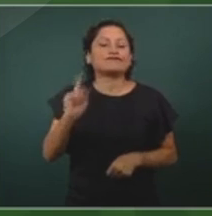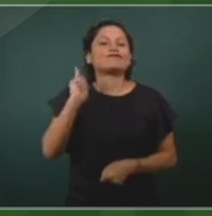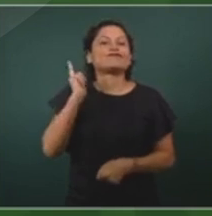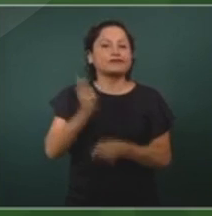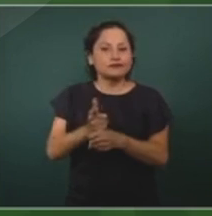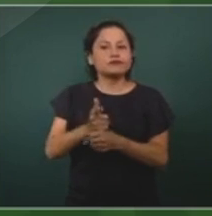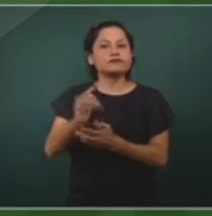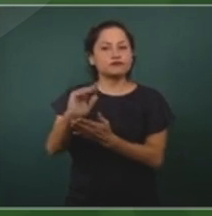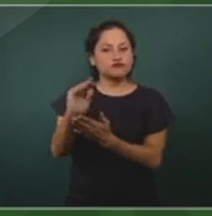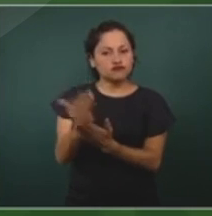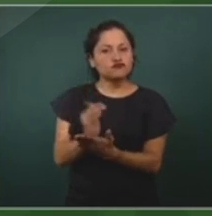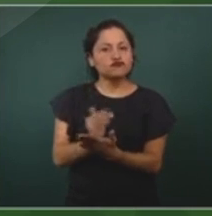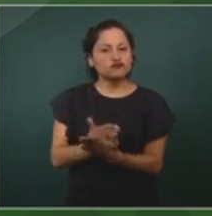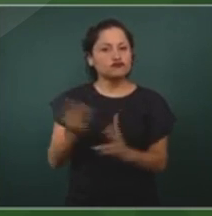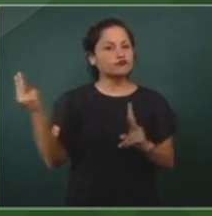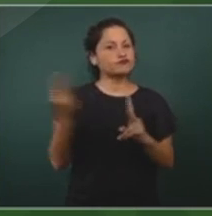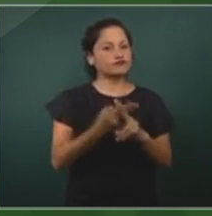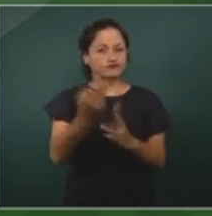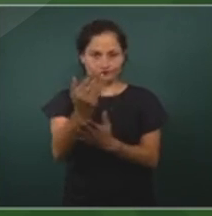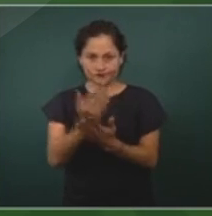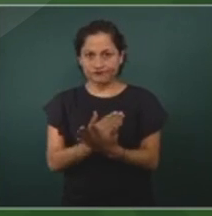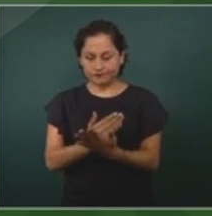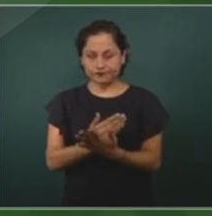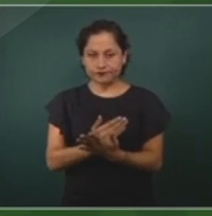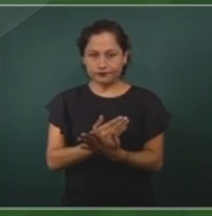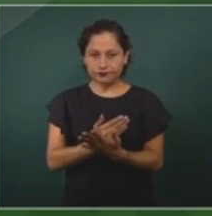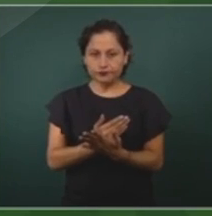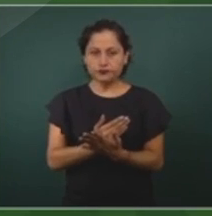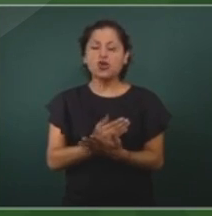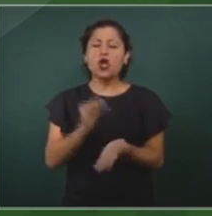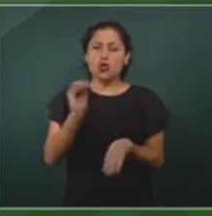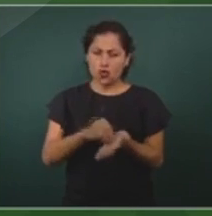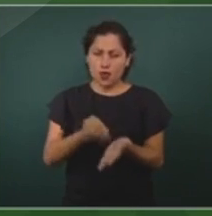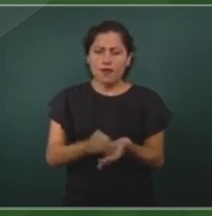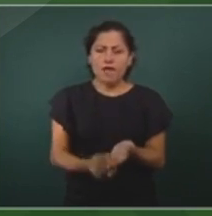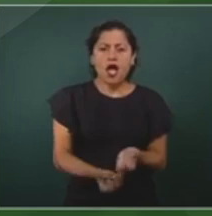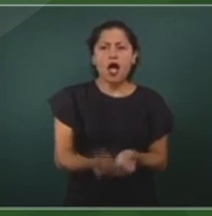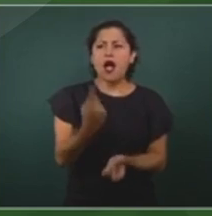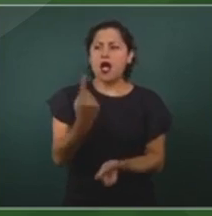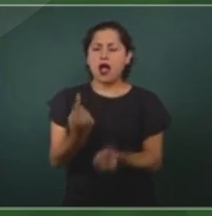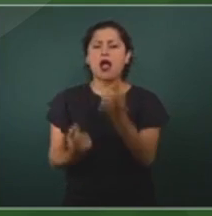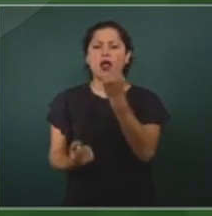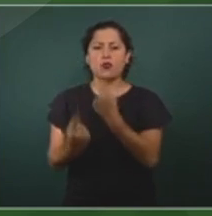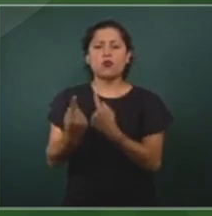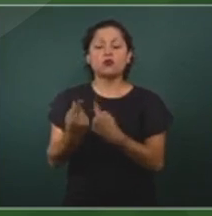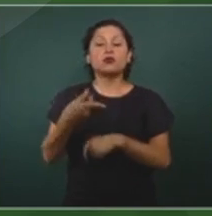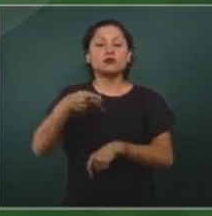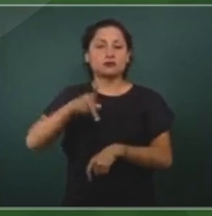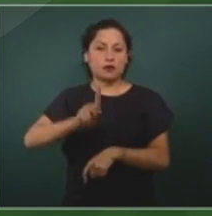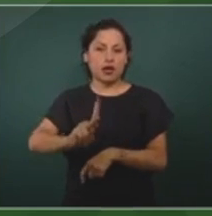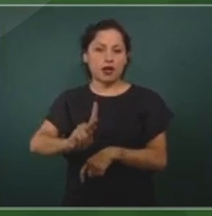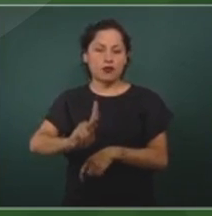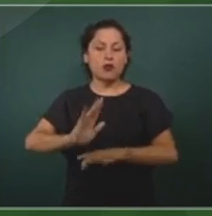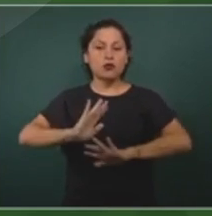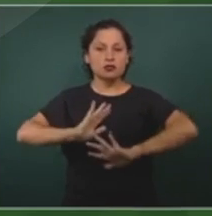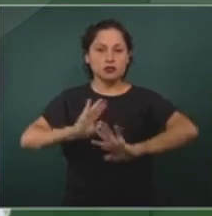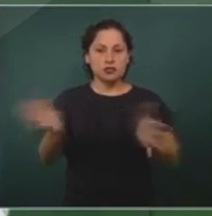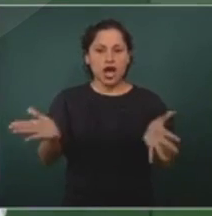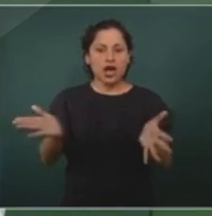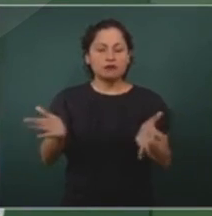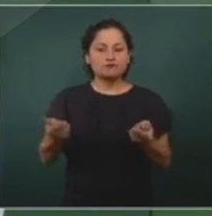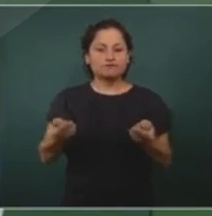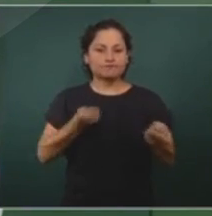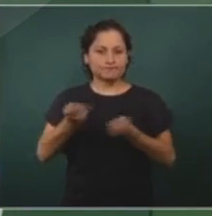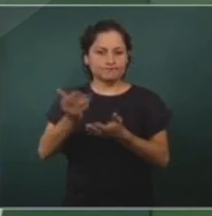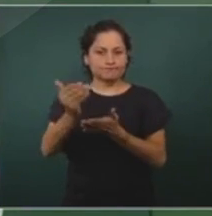de homicidios. No han desaparecido, pero sí, ya